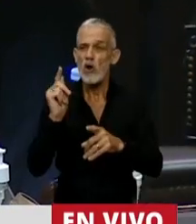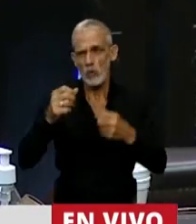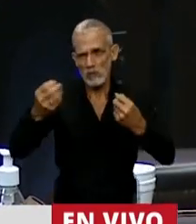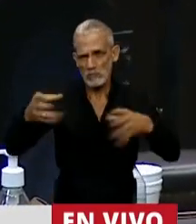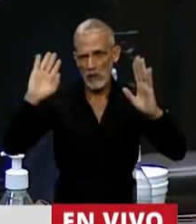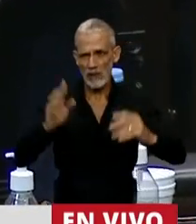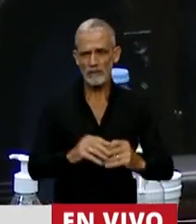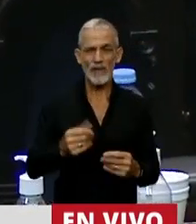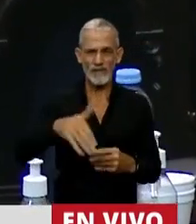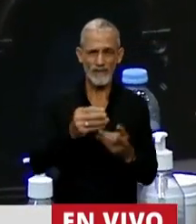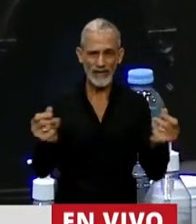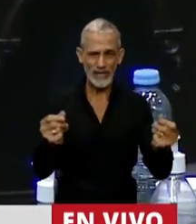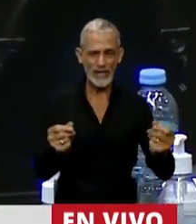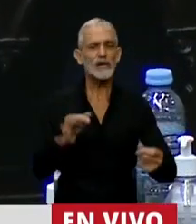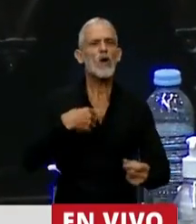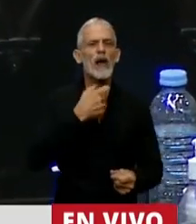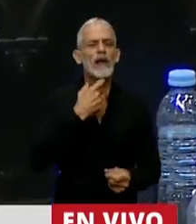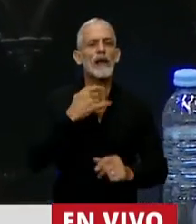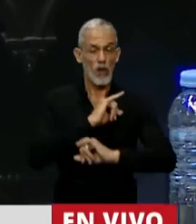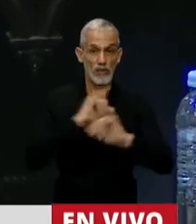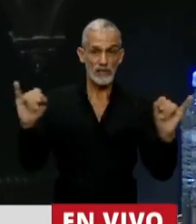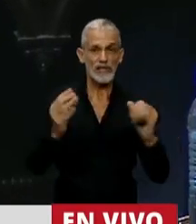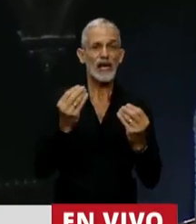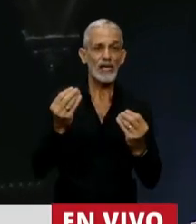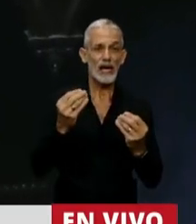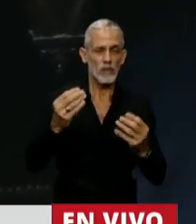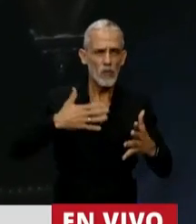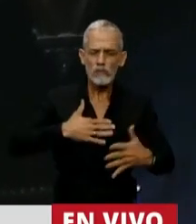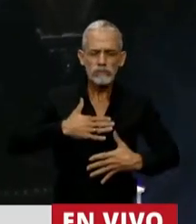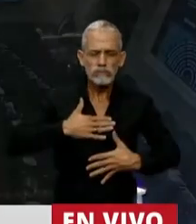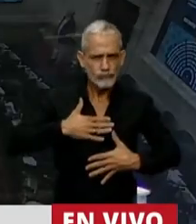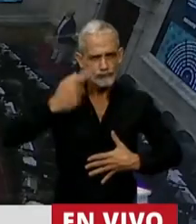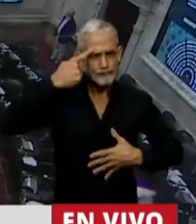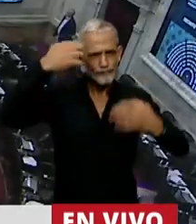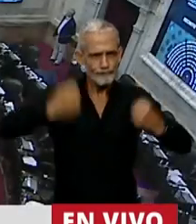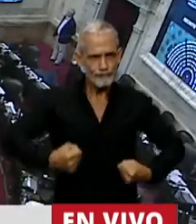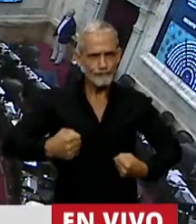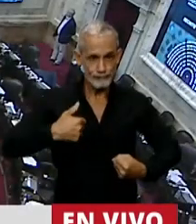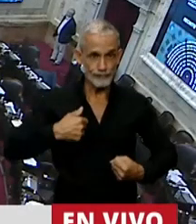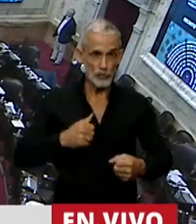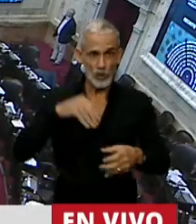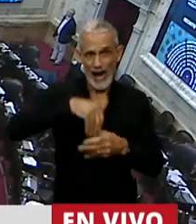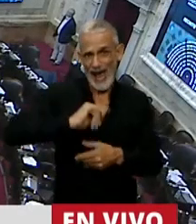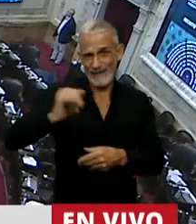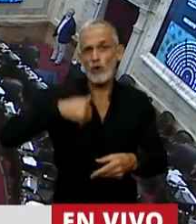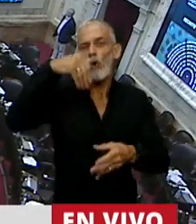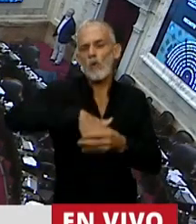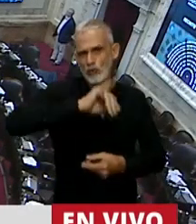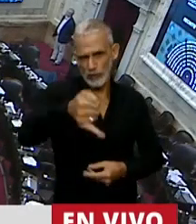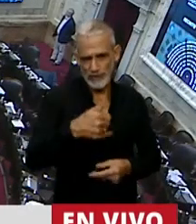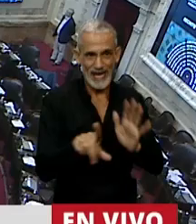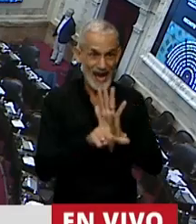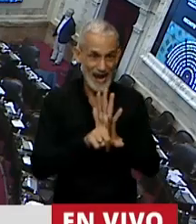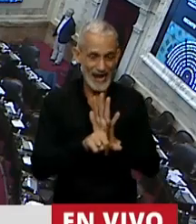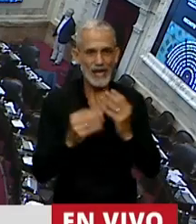terminando, señor presidente, quiero decirle que por mis más profundas convicciones adelanto mi voto favorable a la